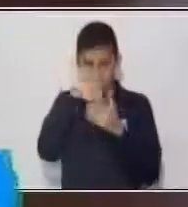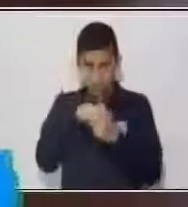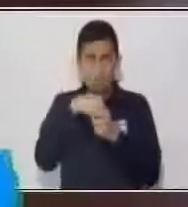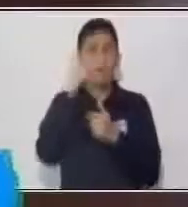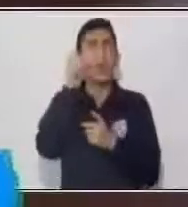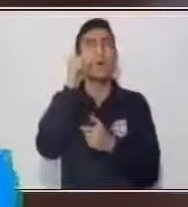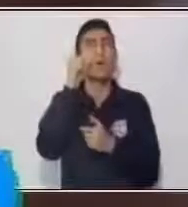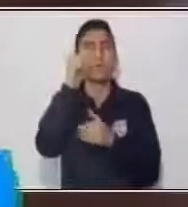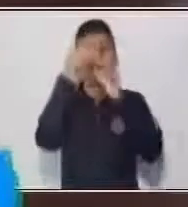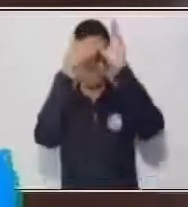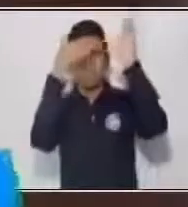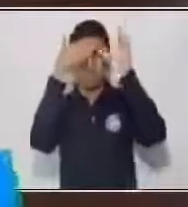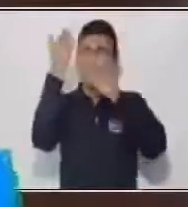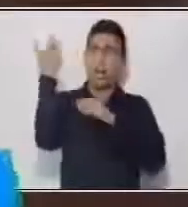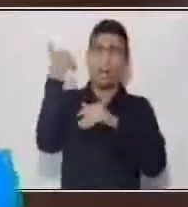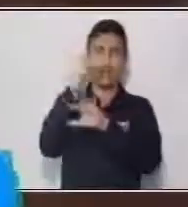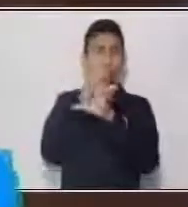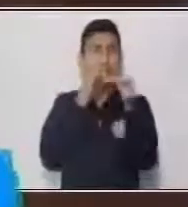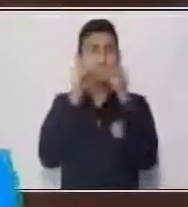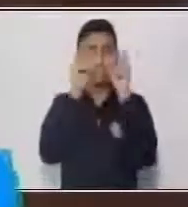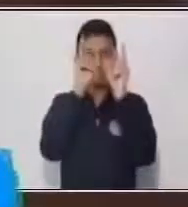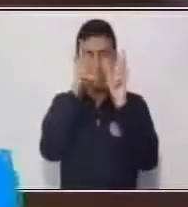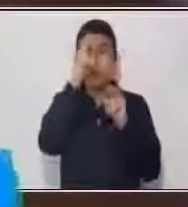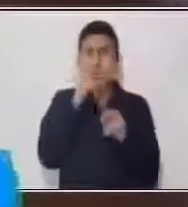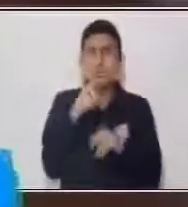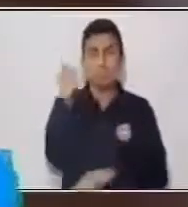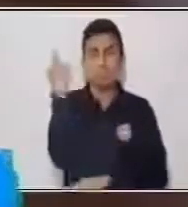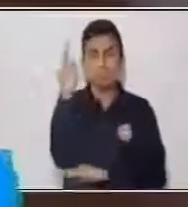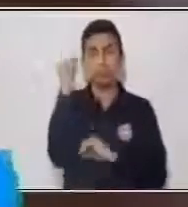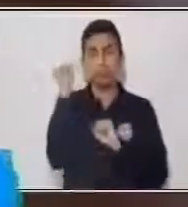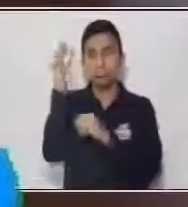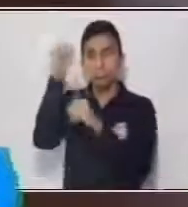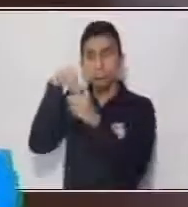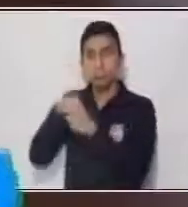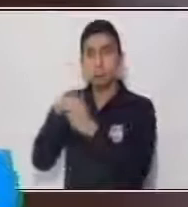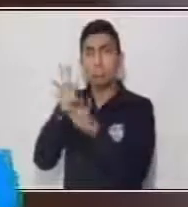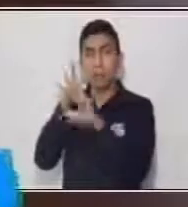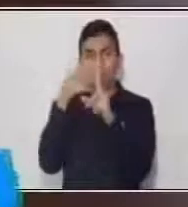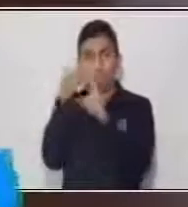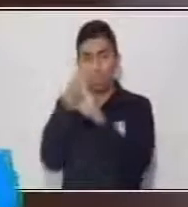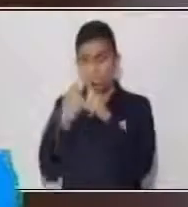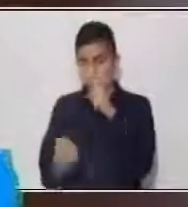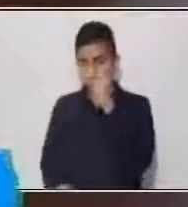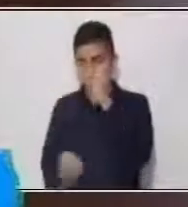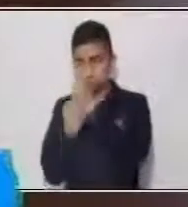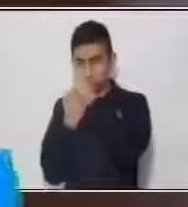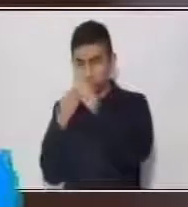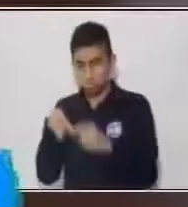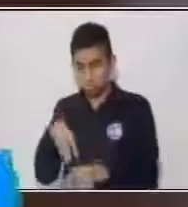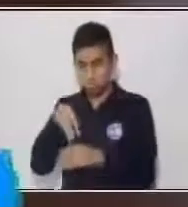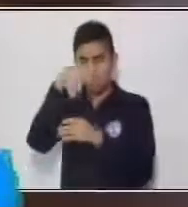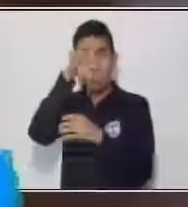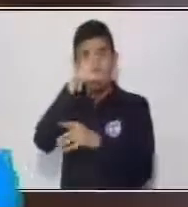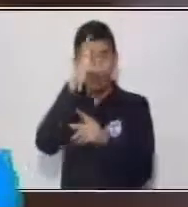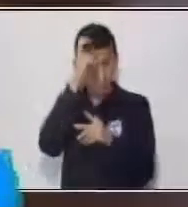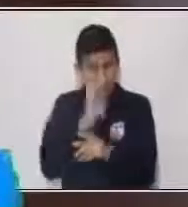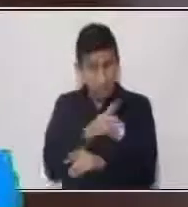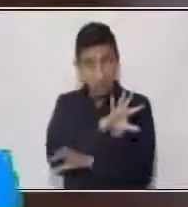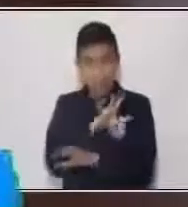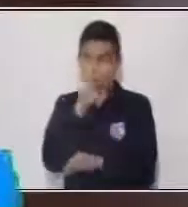líquido sobre el objeto es igual al peso del líquido desplazado por el objeto. Es por eso que el